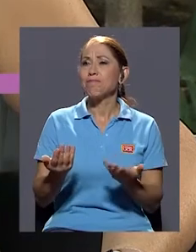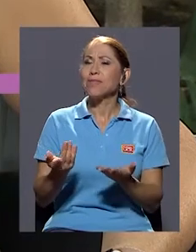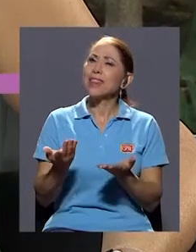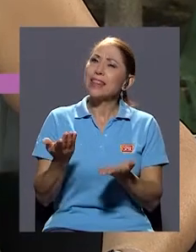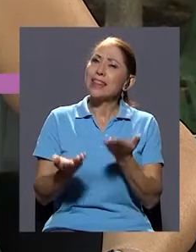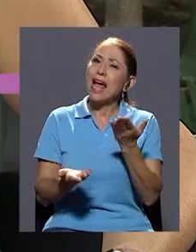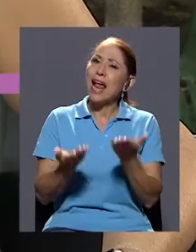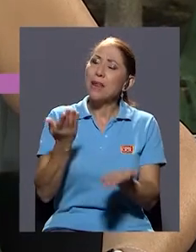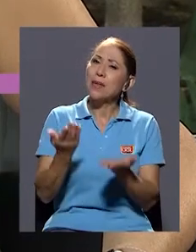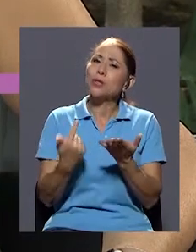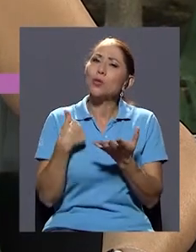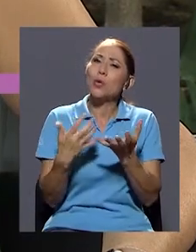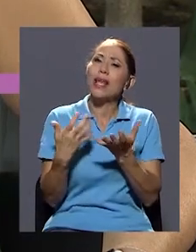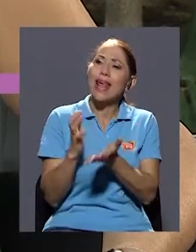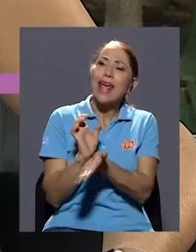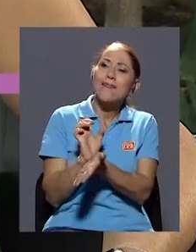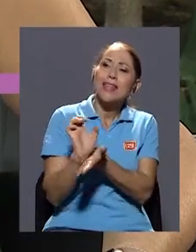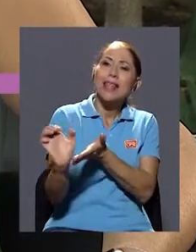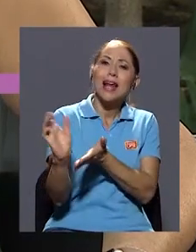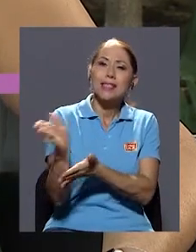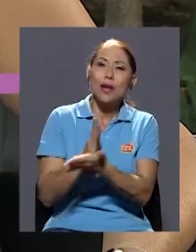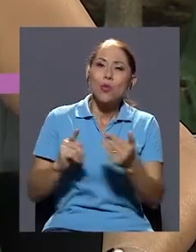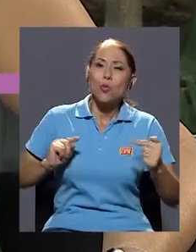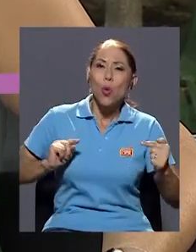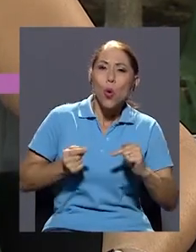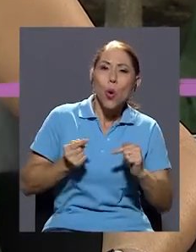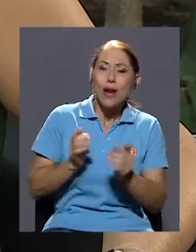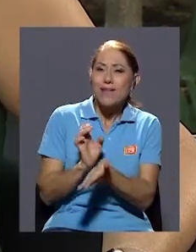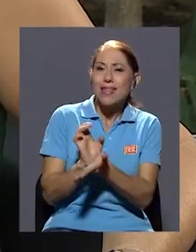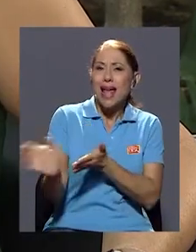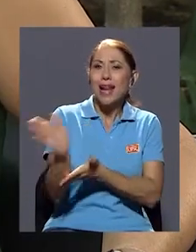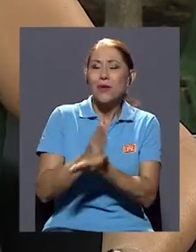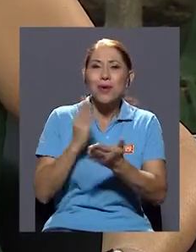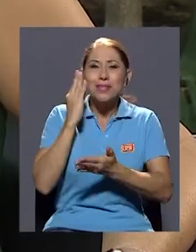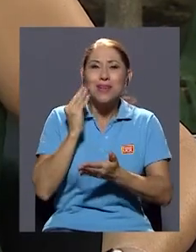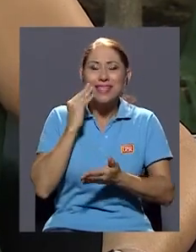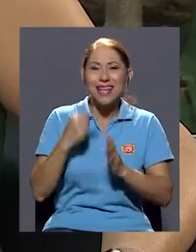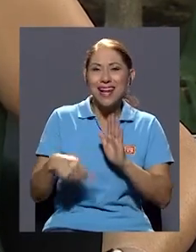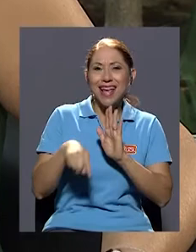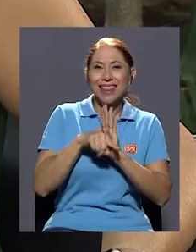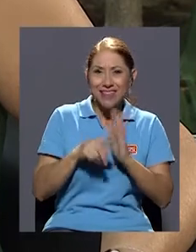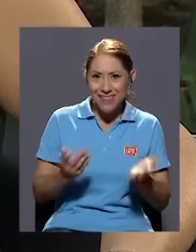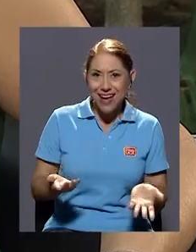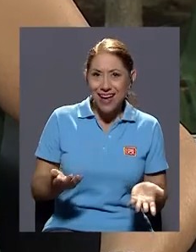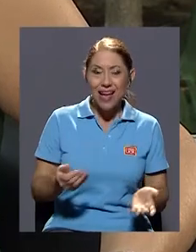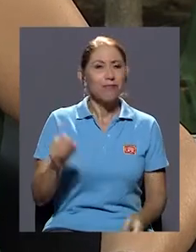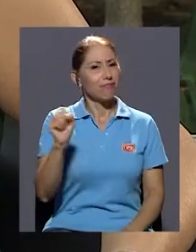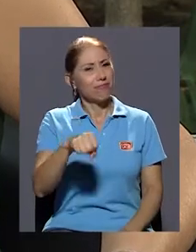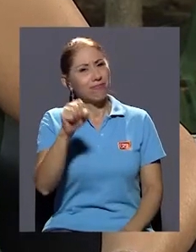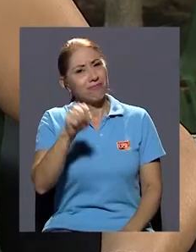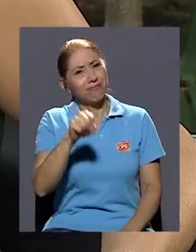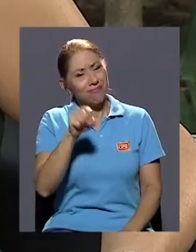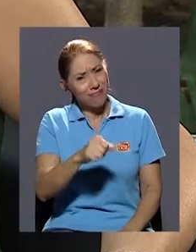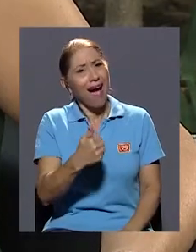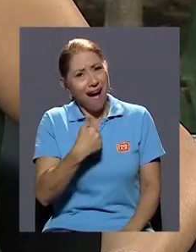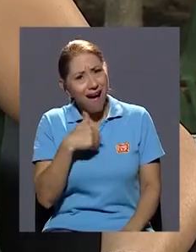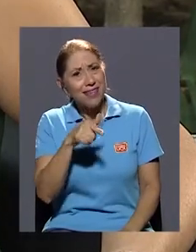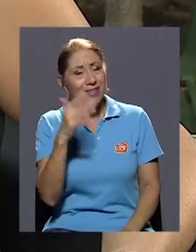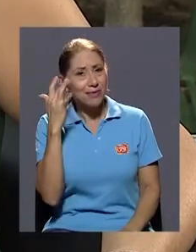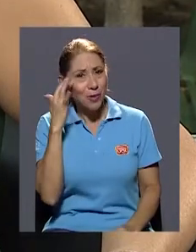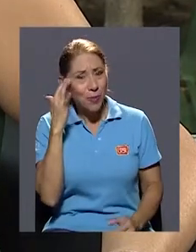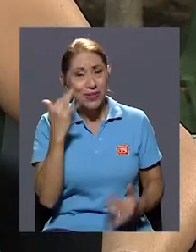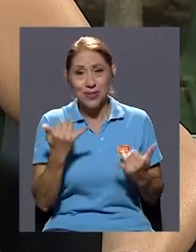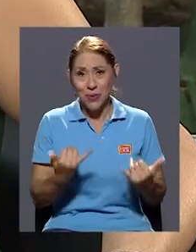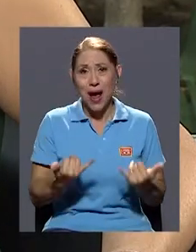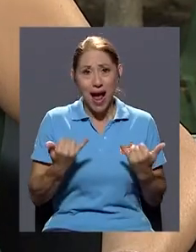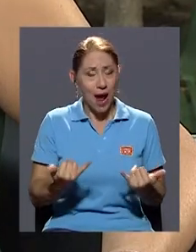el evitarles tal vez algún dolor o alguna experiencia negativa, el poder ser... También, por supuesto, existen esas preocupaciones